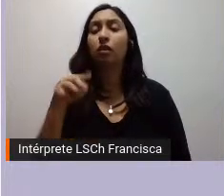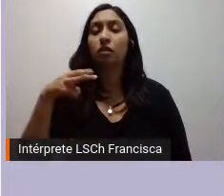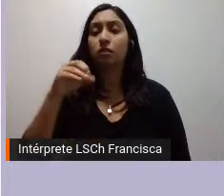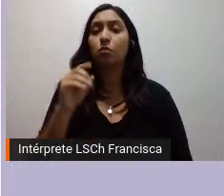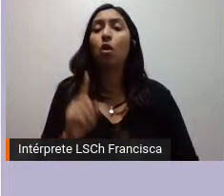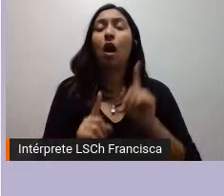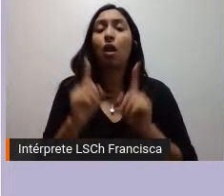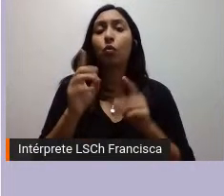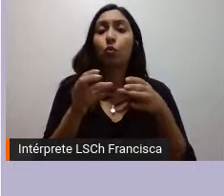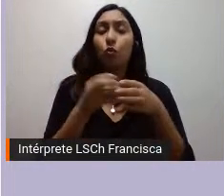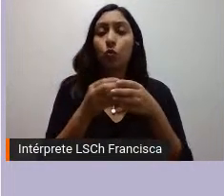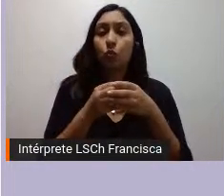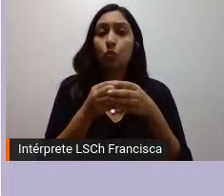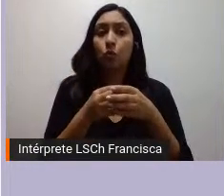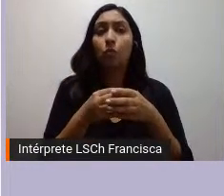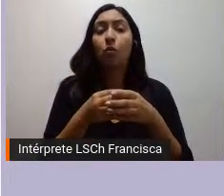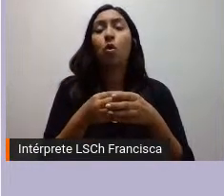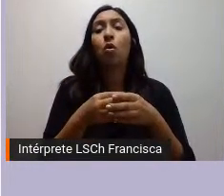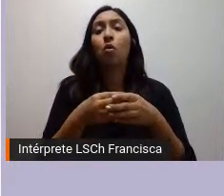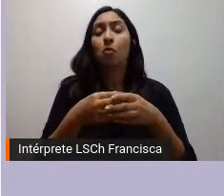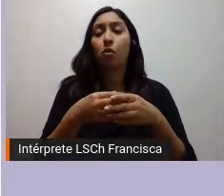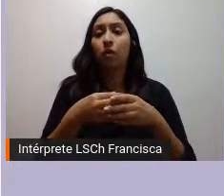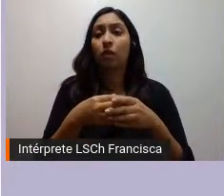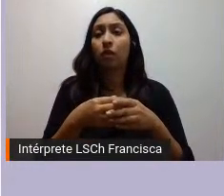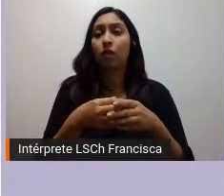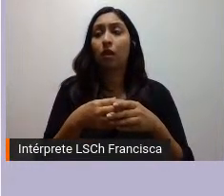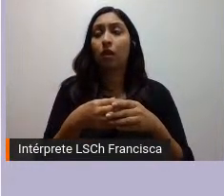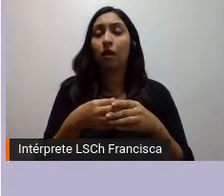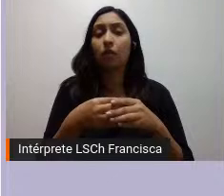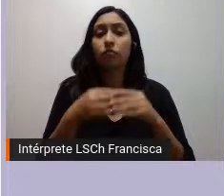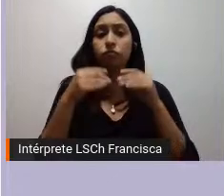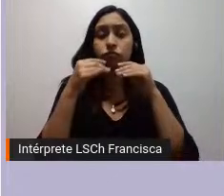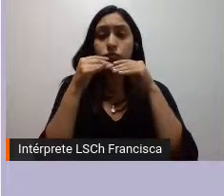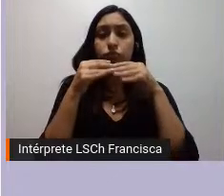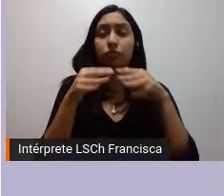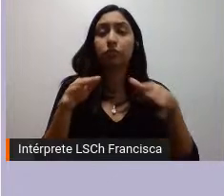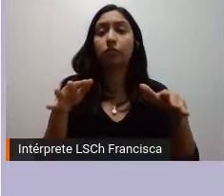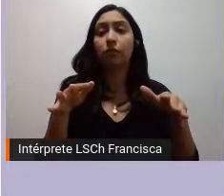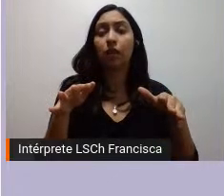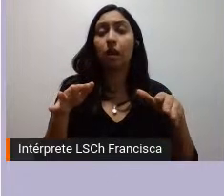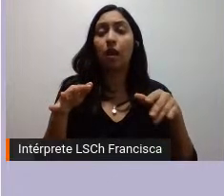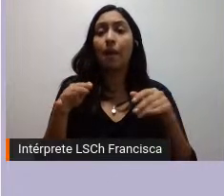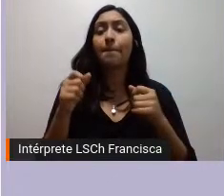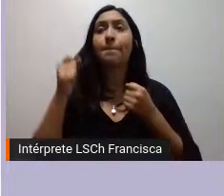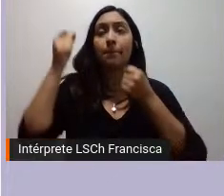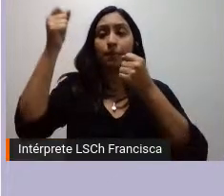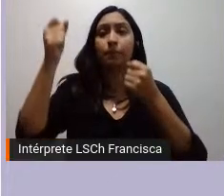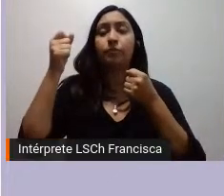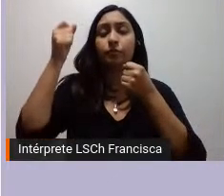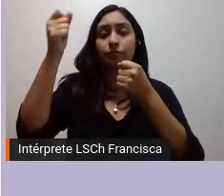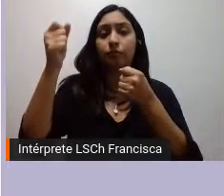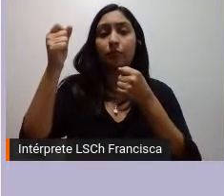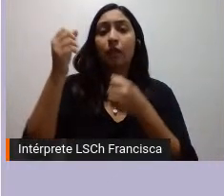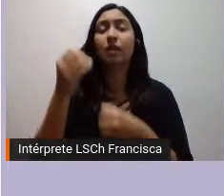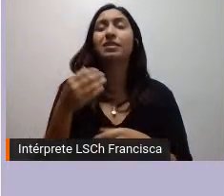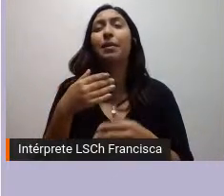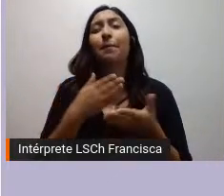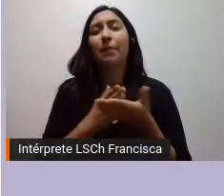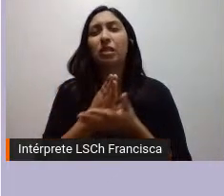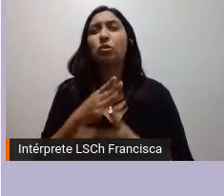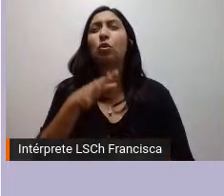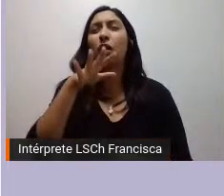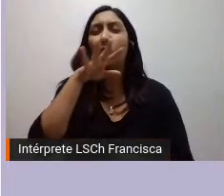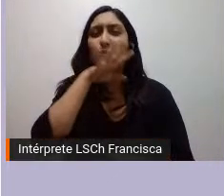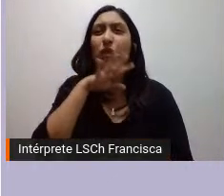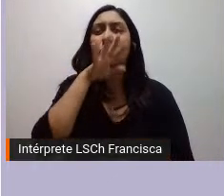el Estado o los gobiernos, y se hizo un sobreuso del concepto de terrorismo para referirse a